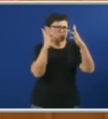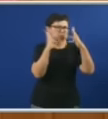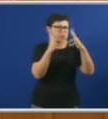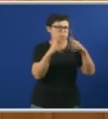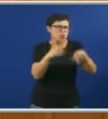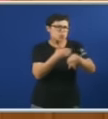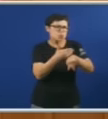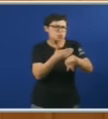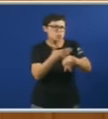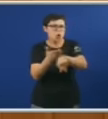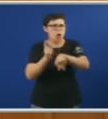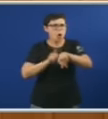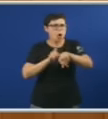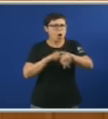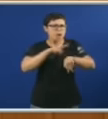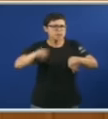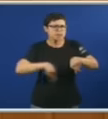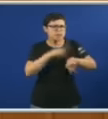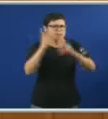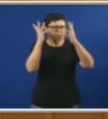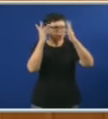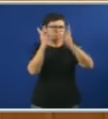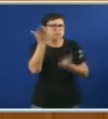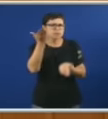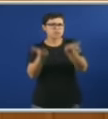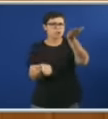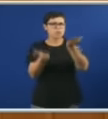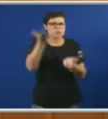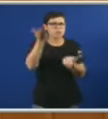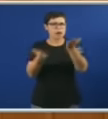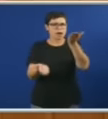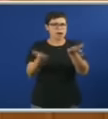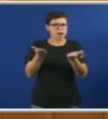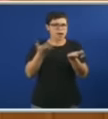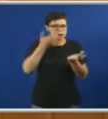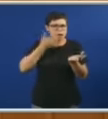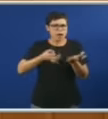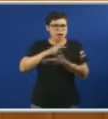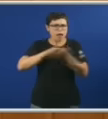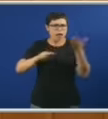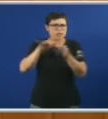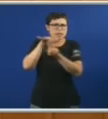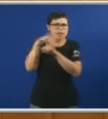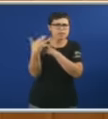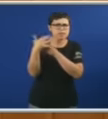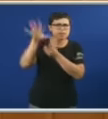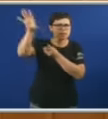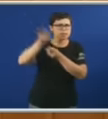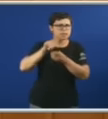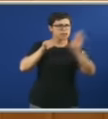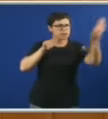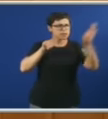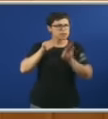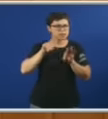interviu Para facer realmente un contraste co que está pasando neste país Vostede claro, cree que os cidadans